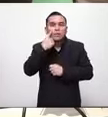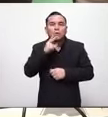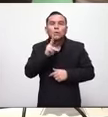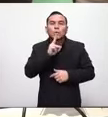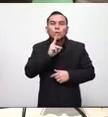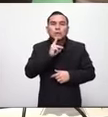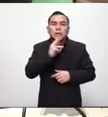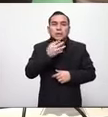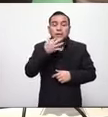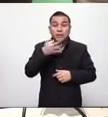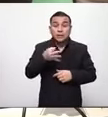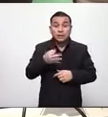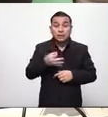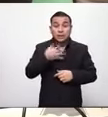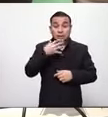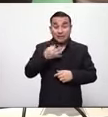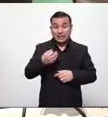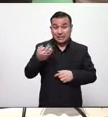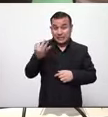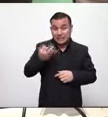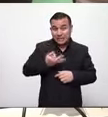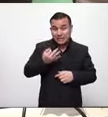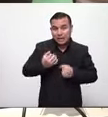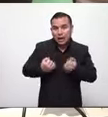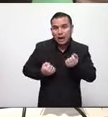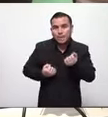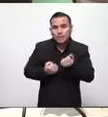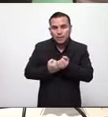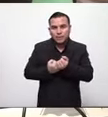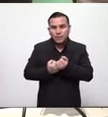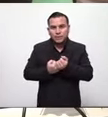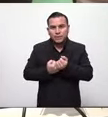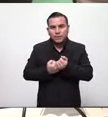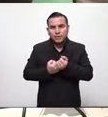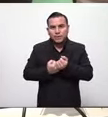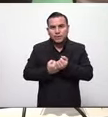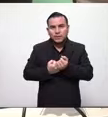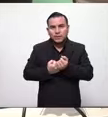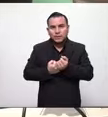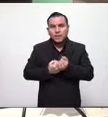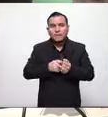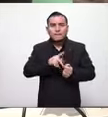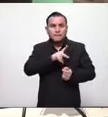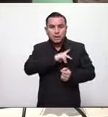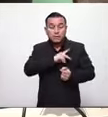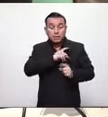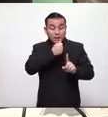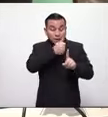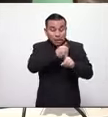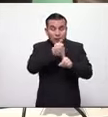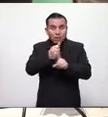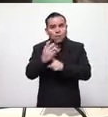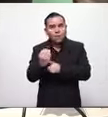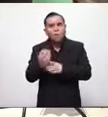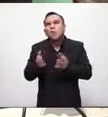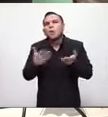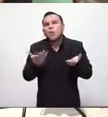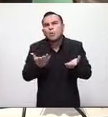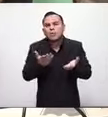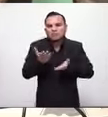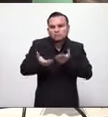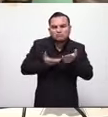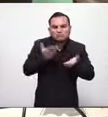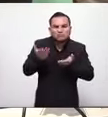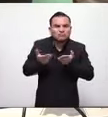no sé si se necesita un apoyo más personal en los hospitales para lo que se nos